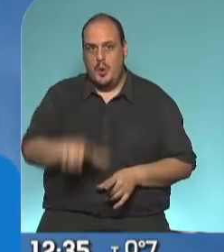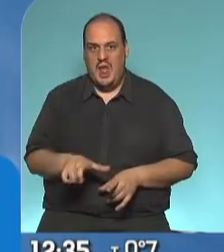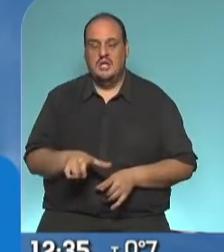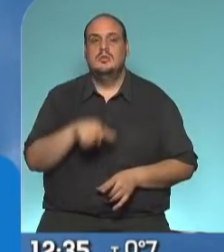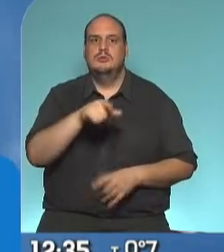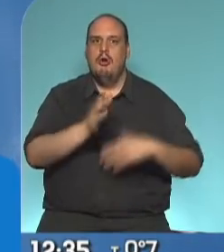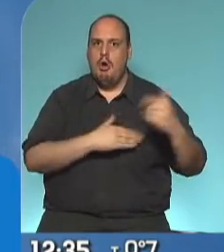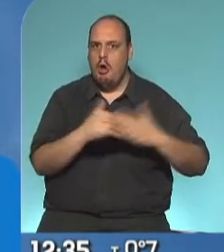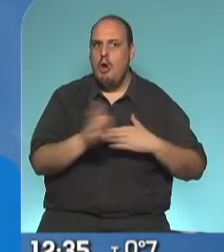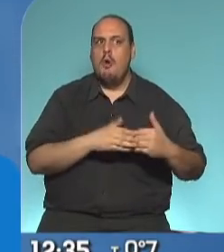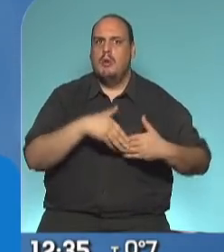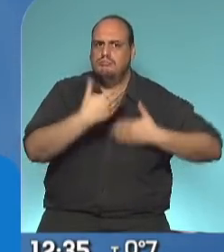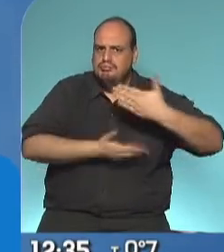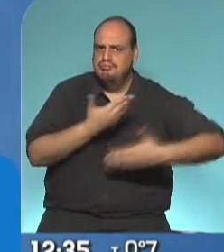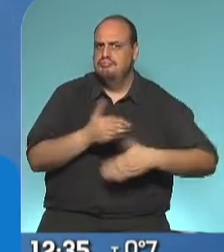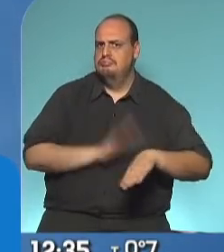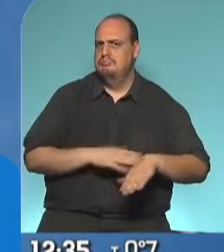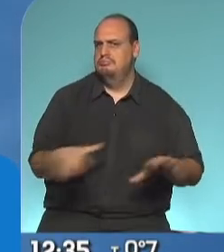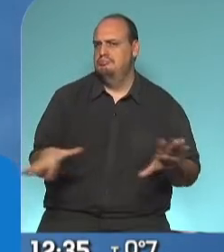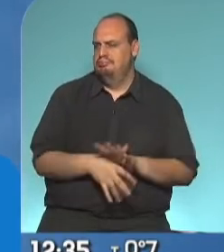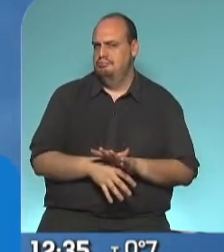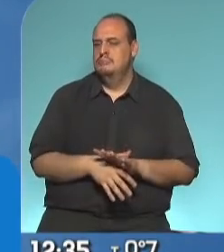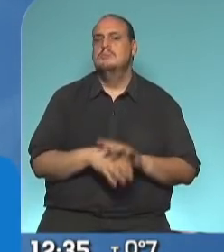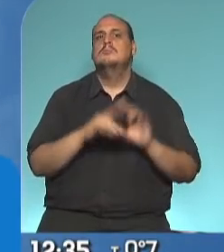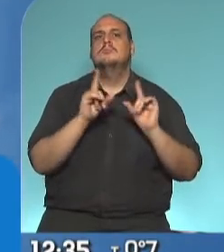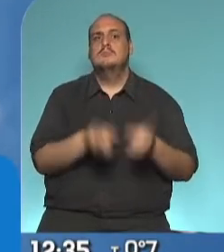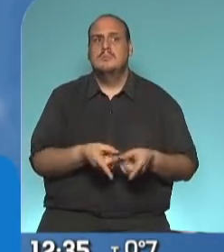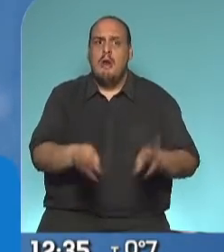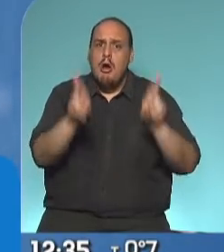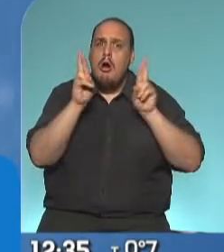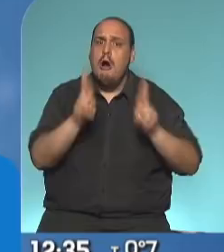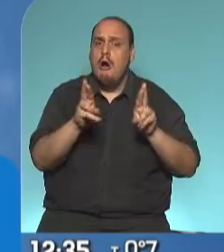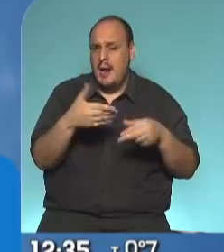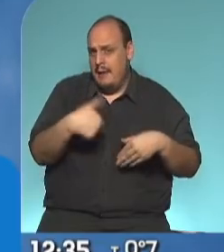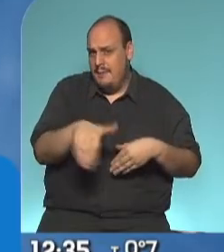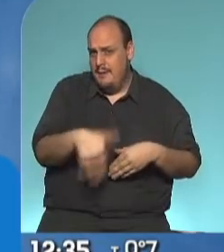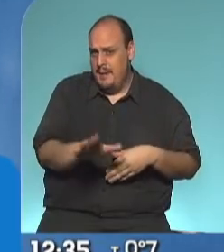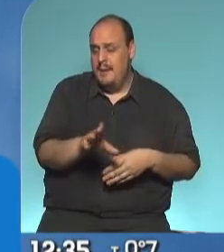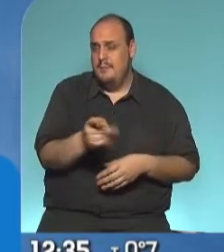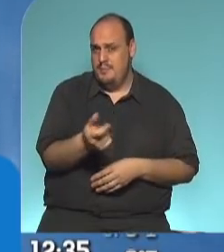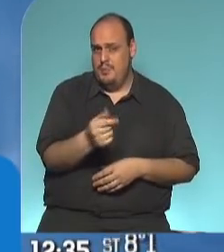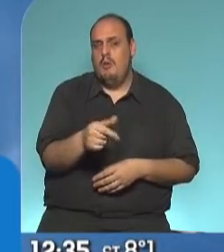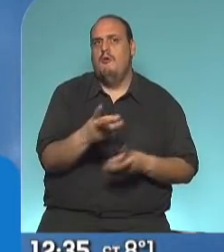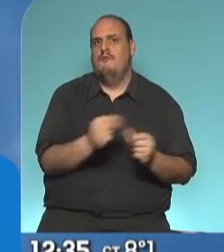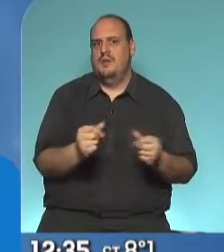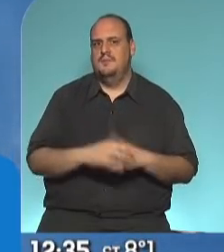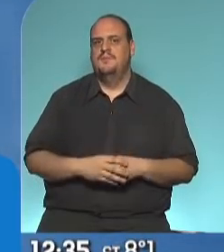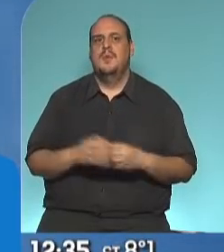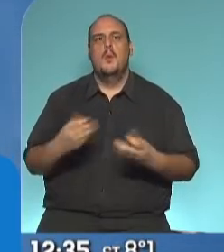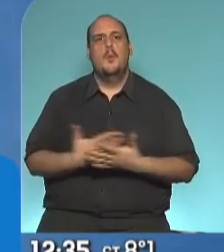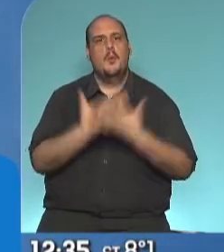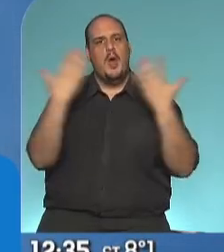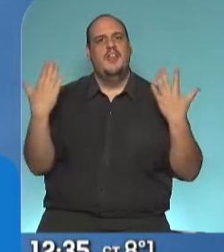se está ejecutando a muy buen ritmo y que pretendemos muy pronto también tener terminada. Muy buenos días,